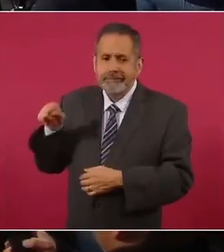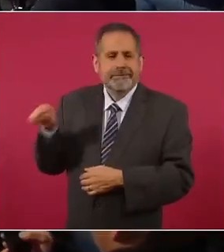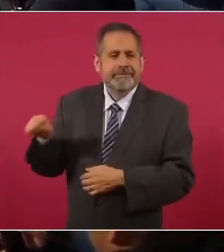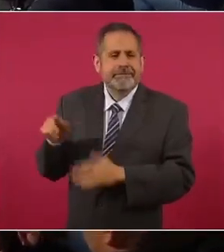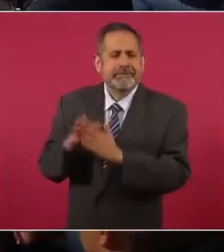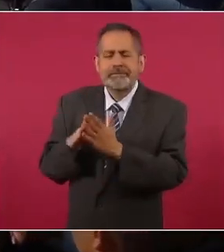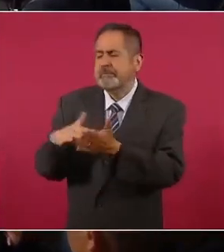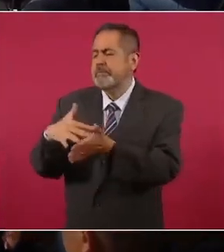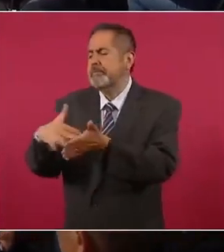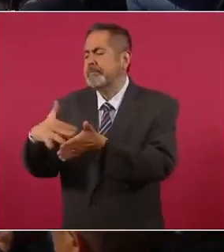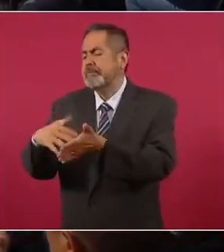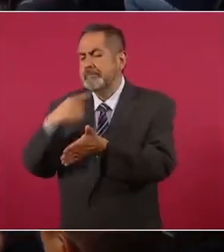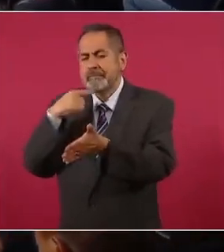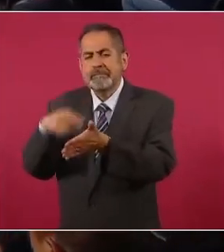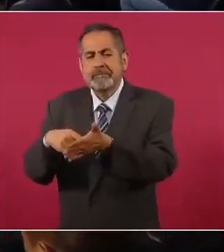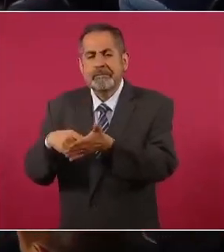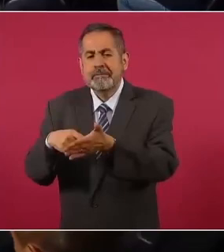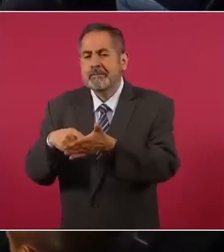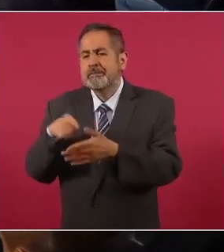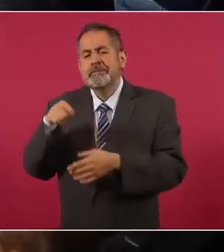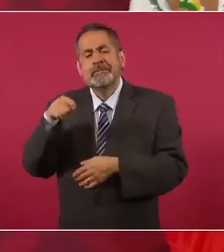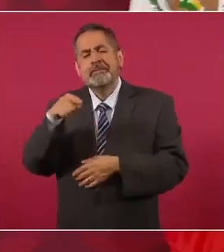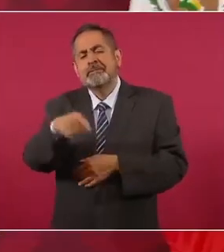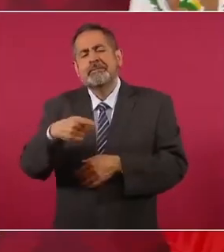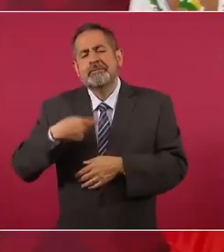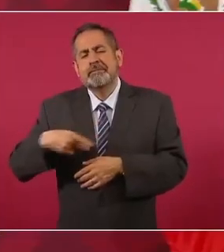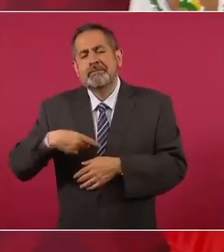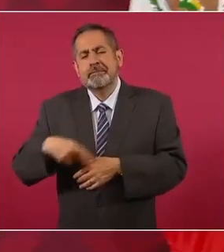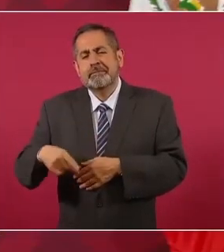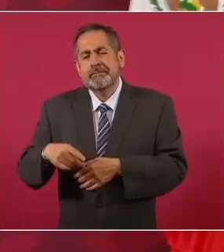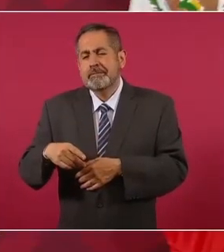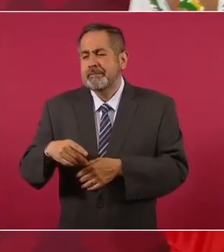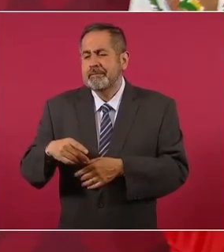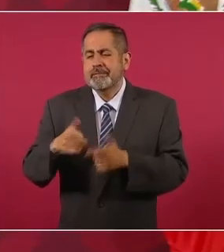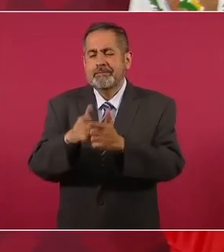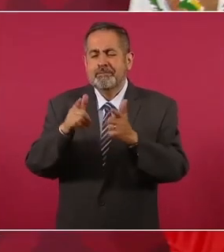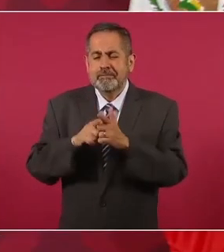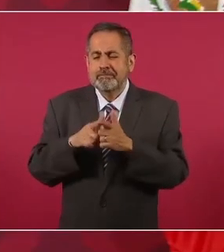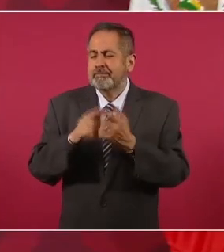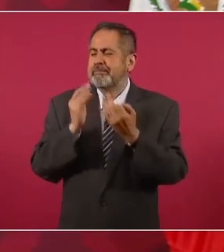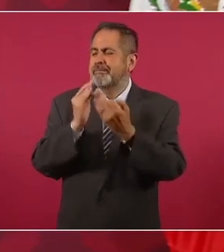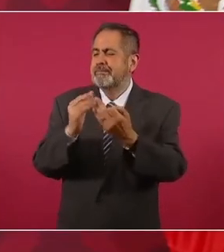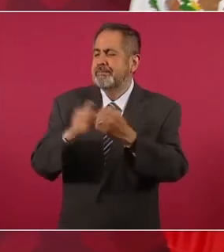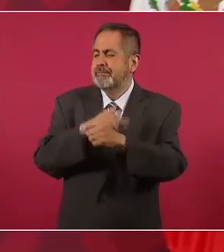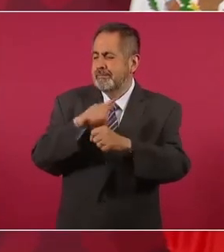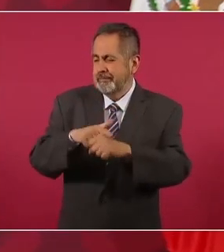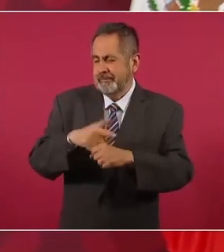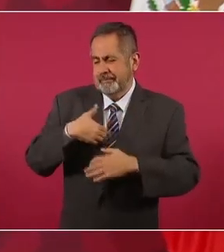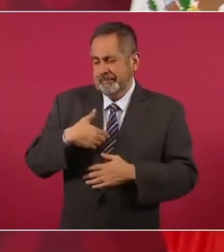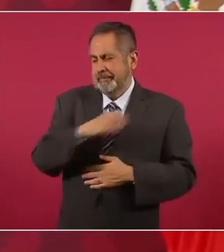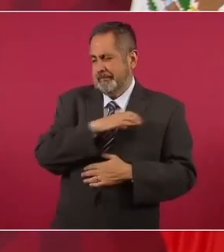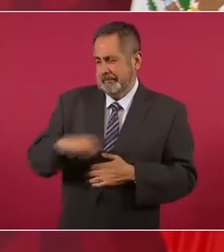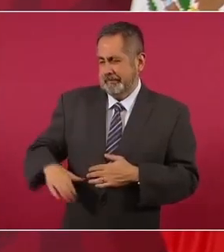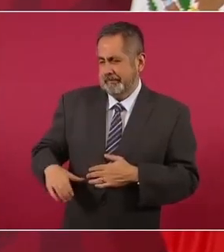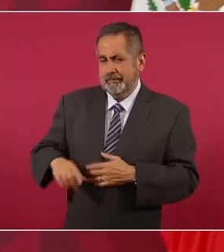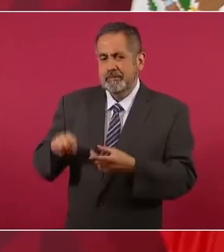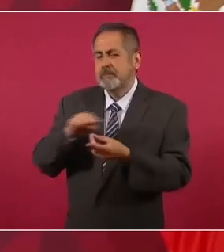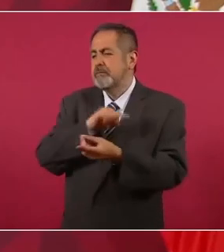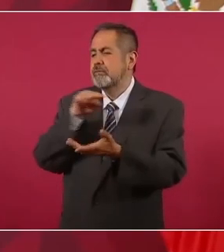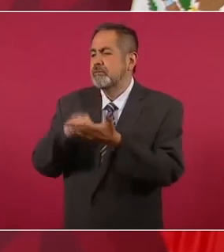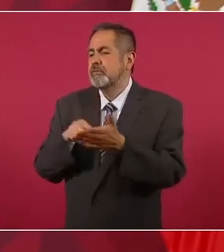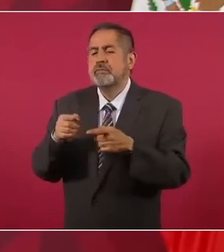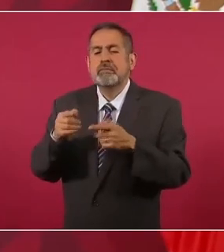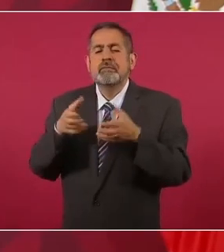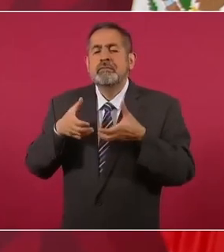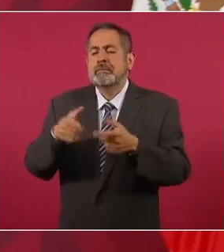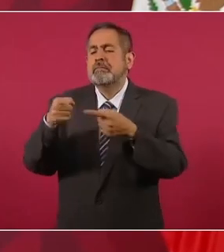diga que va a estar el candidato del Frente Democrático Nacional en tal, tal, tal, tal,